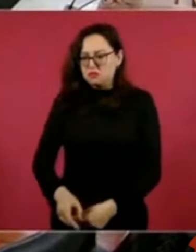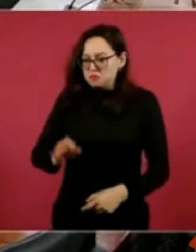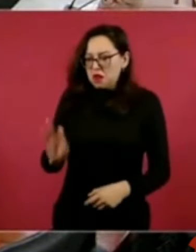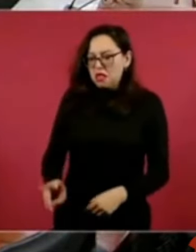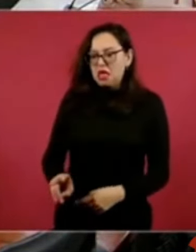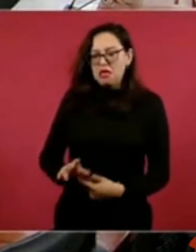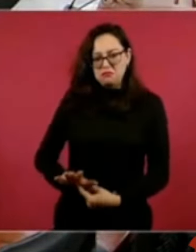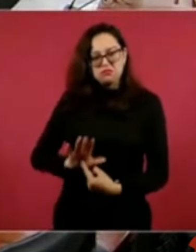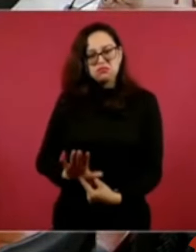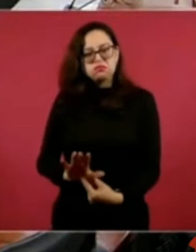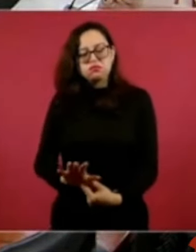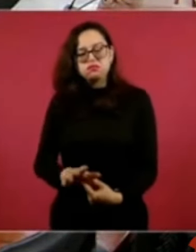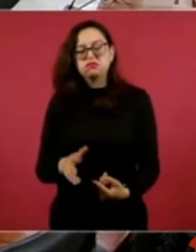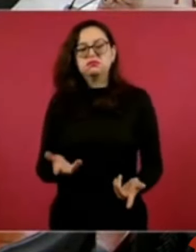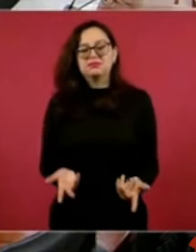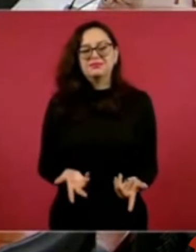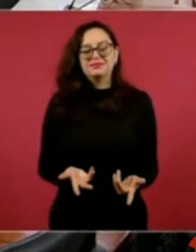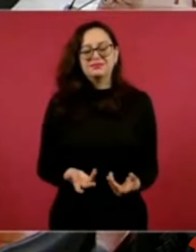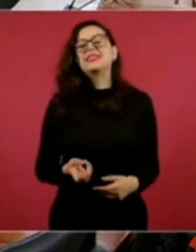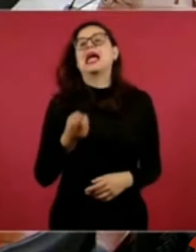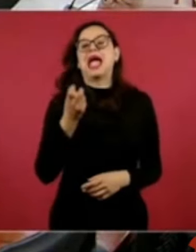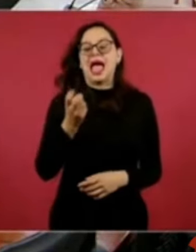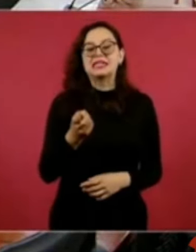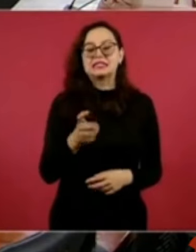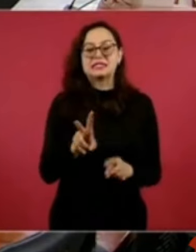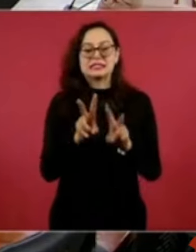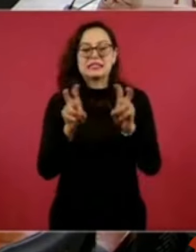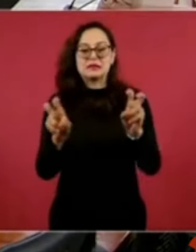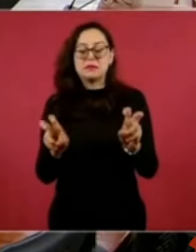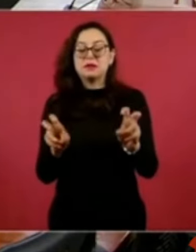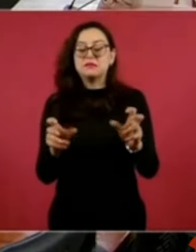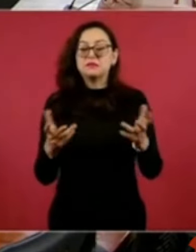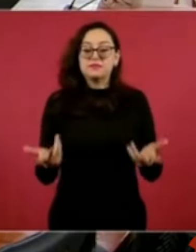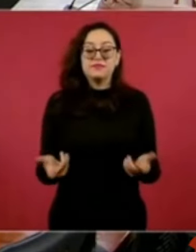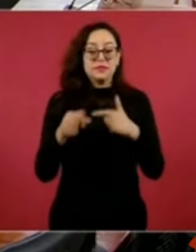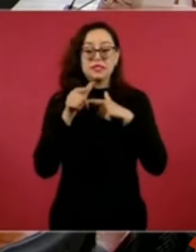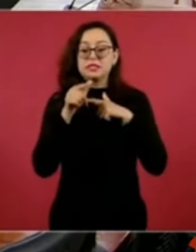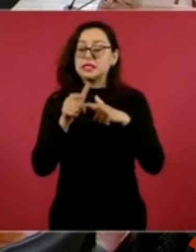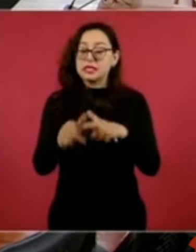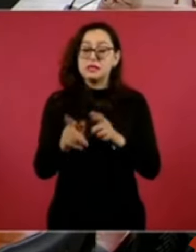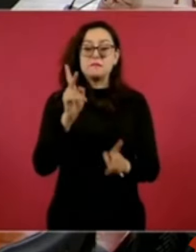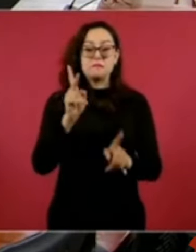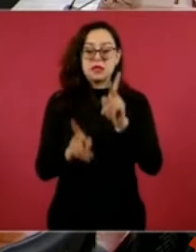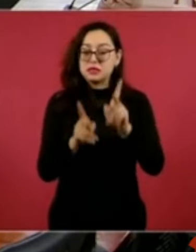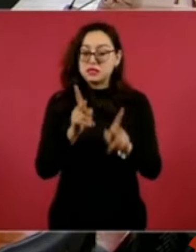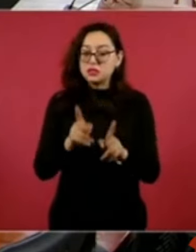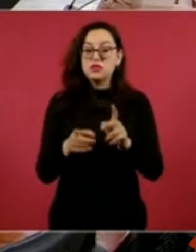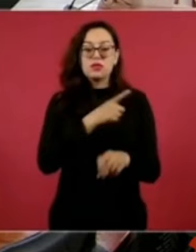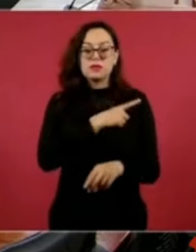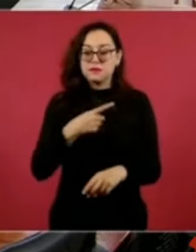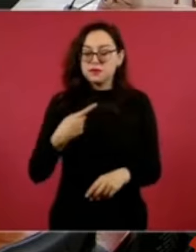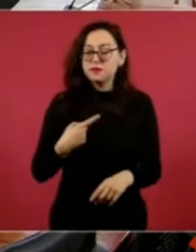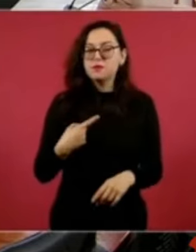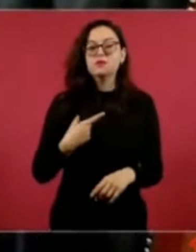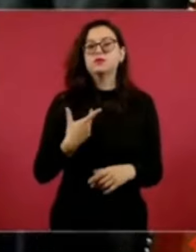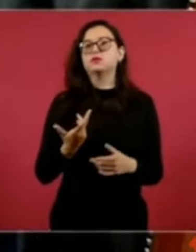Pero, en fin, es bueno el tema. Es mucho, muy bueno. Y ojalá y